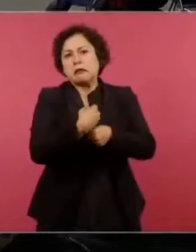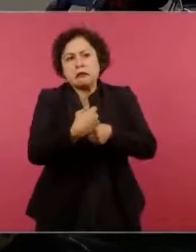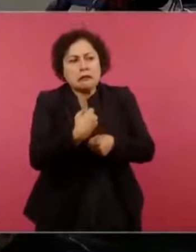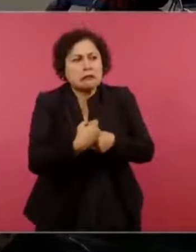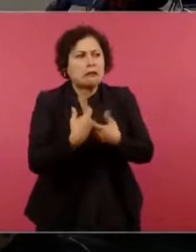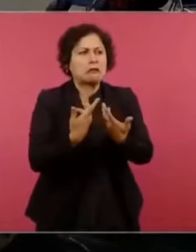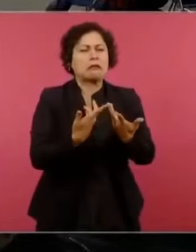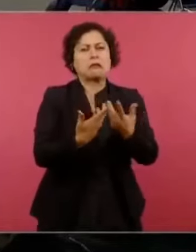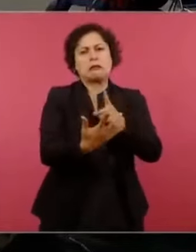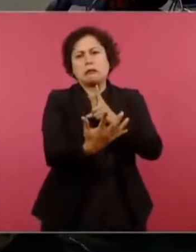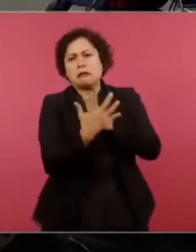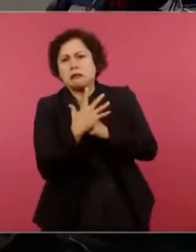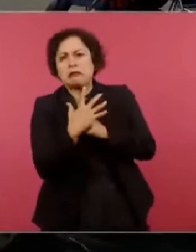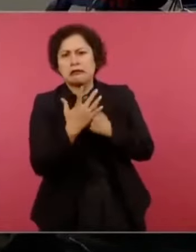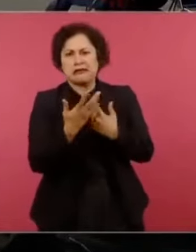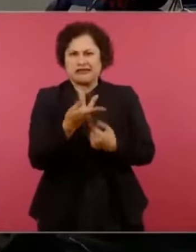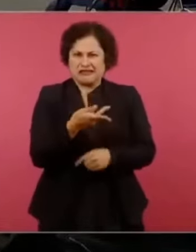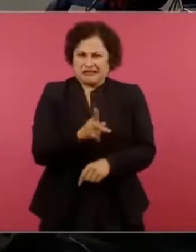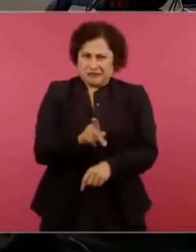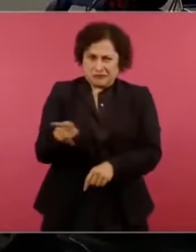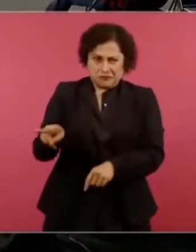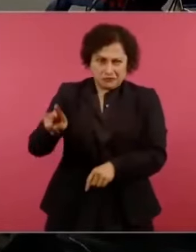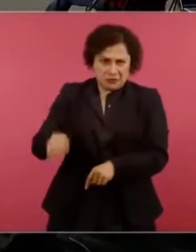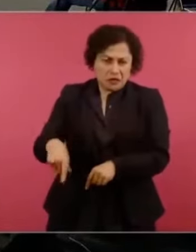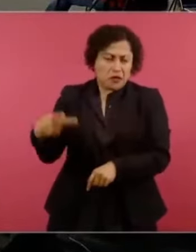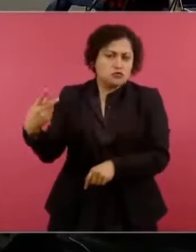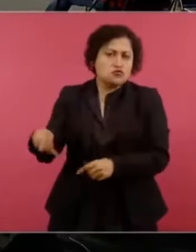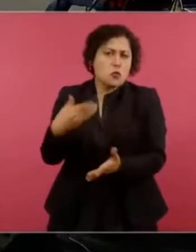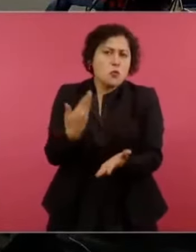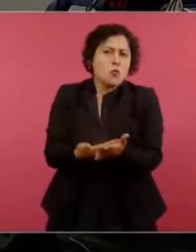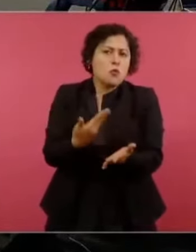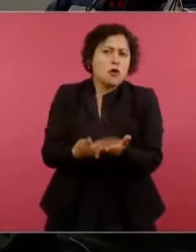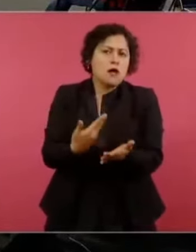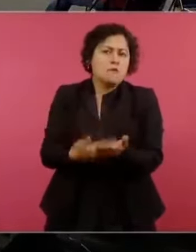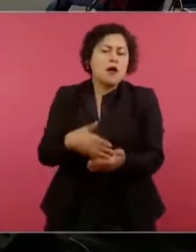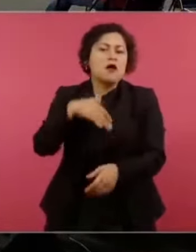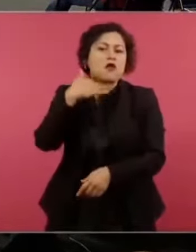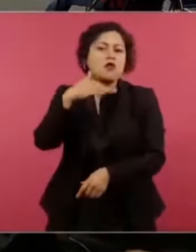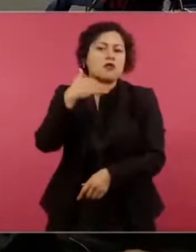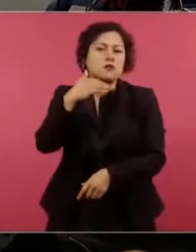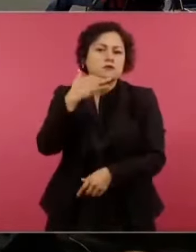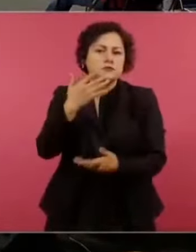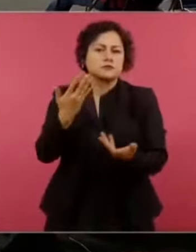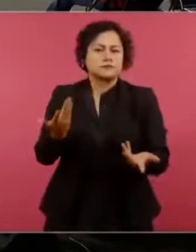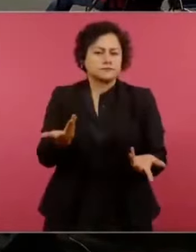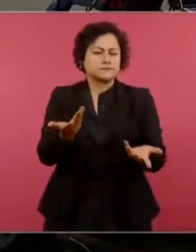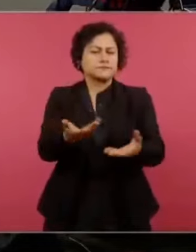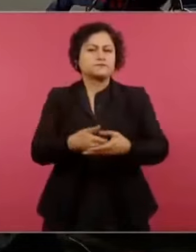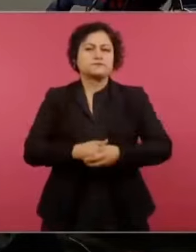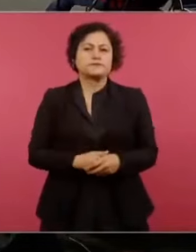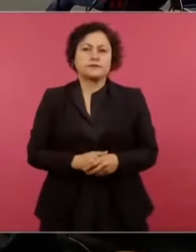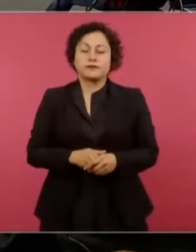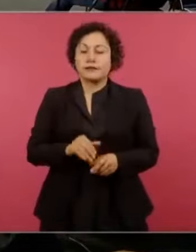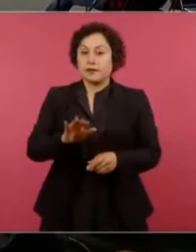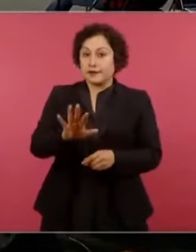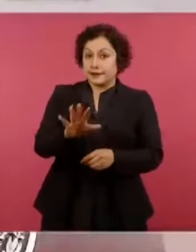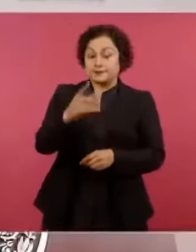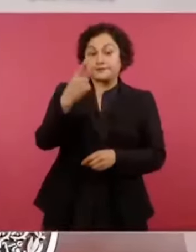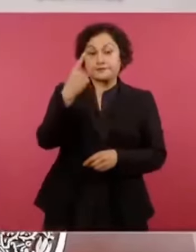presidente. Bueno, mira, en todos los casos de corrupción